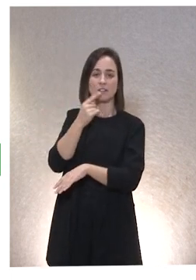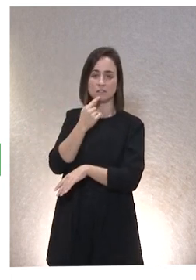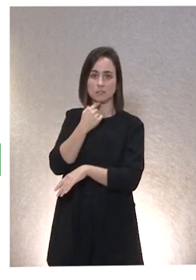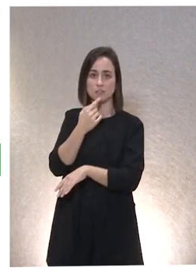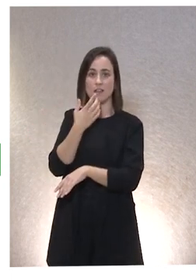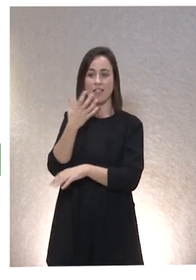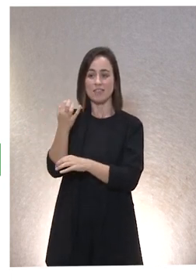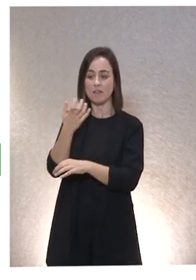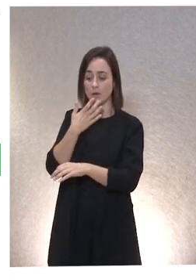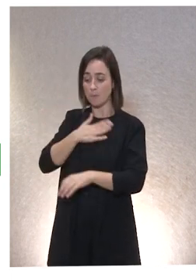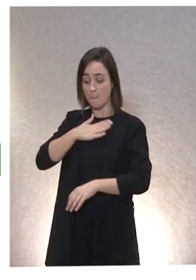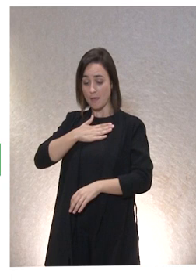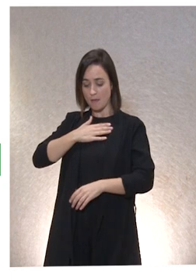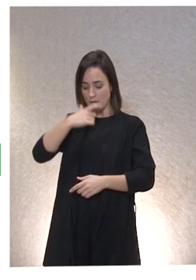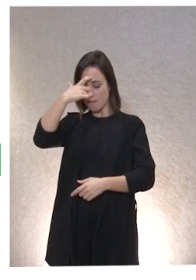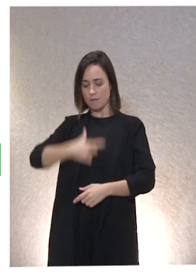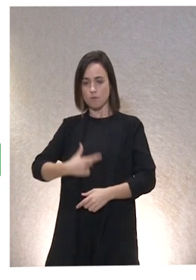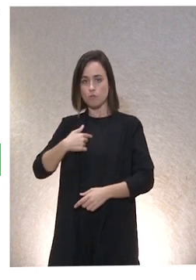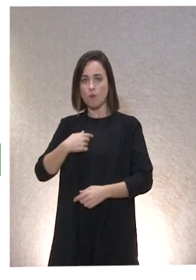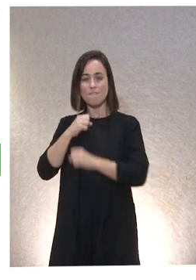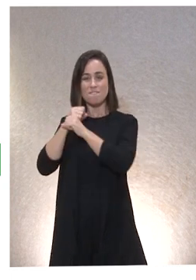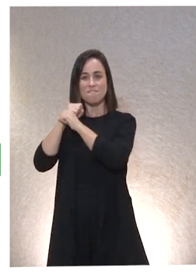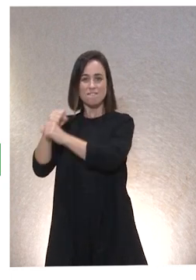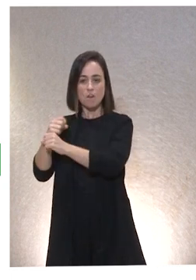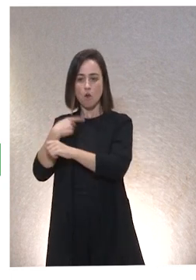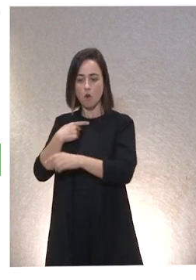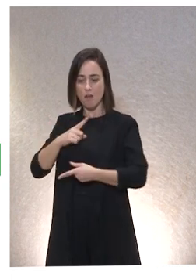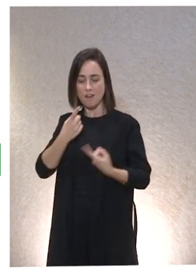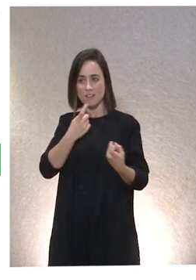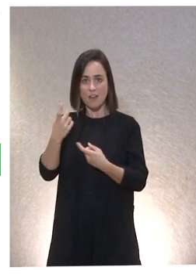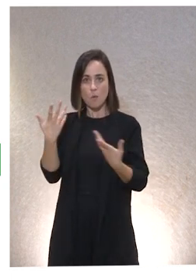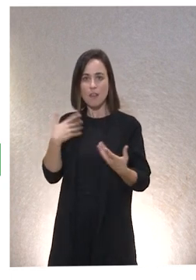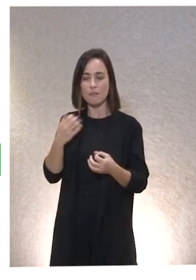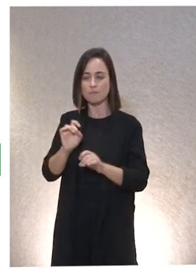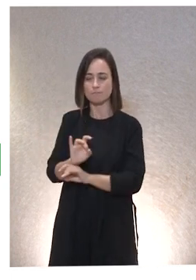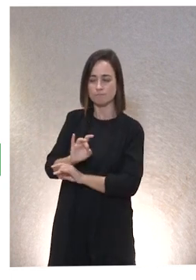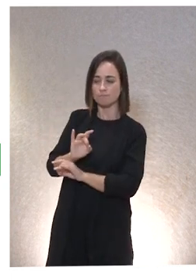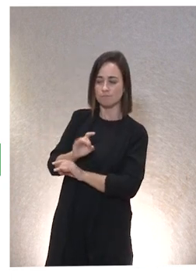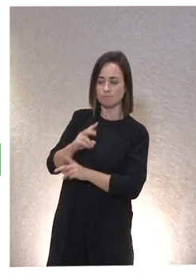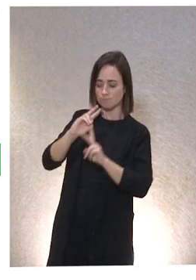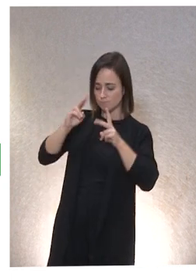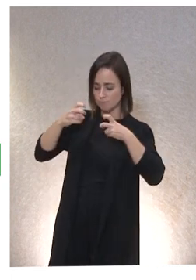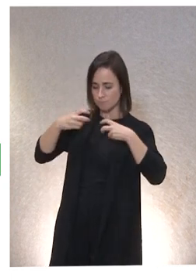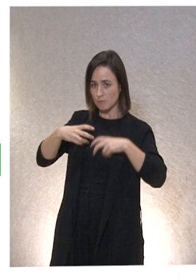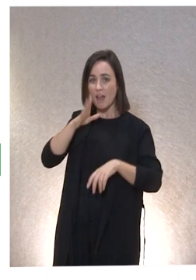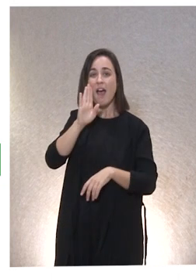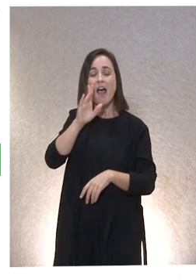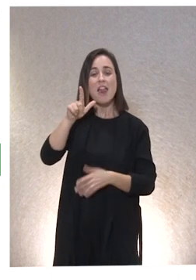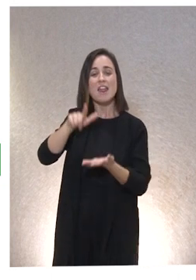completo de nuestras dependencias, de aquellas que están como ocultas en nosotros. Recordad el ejemplo de la lengua.